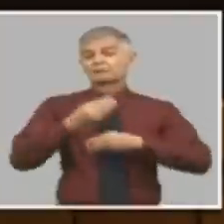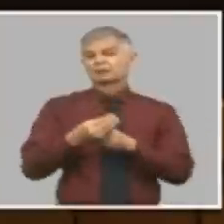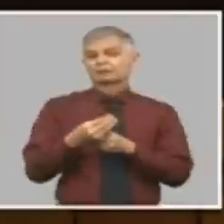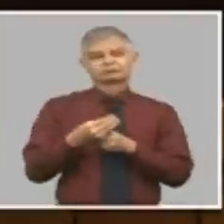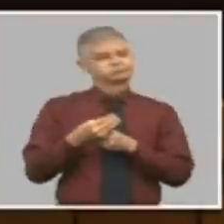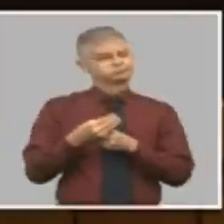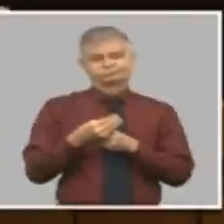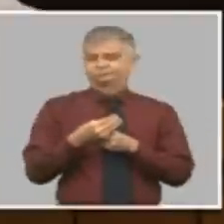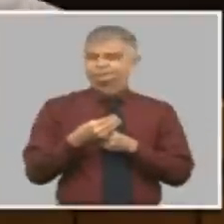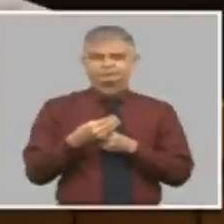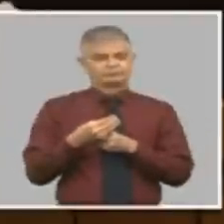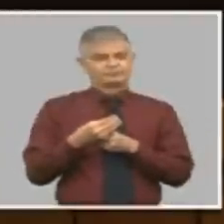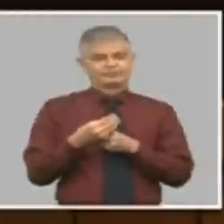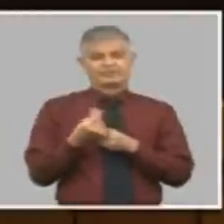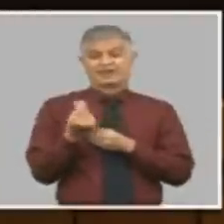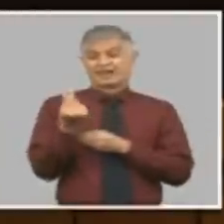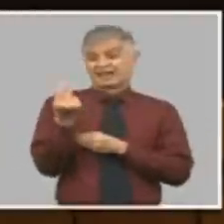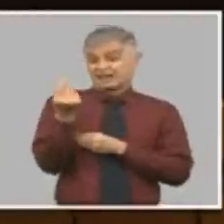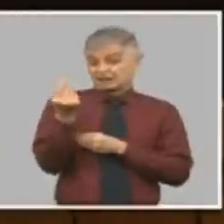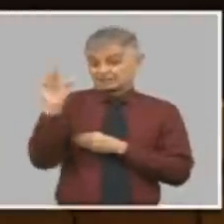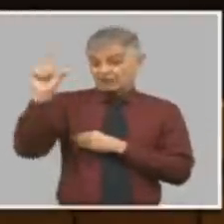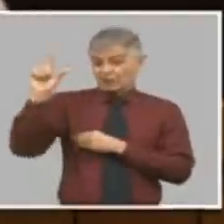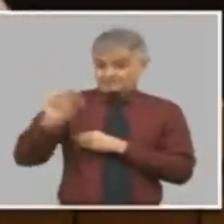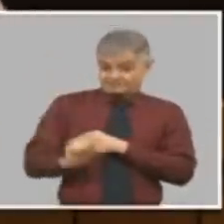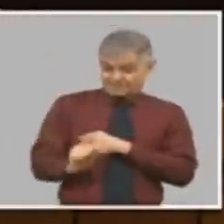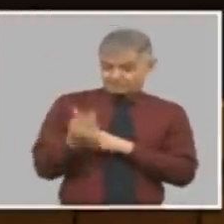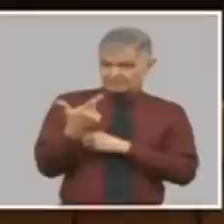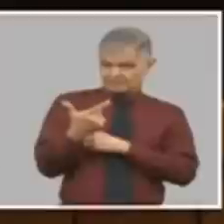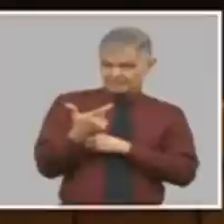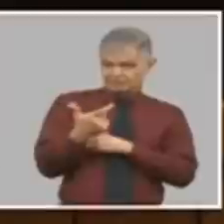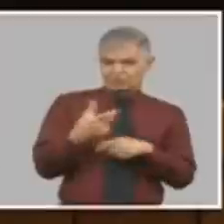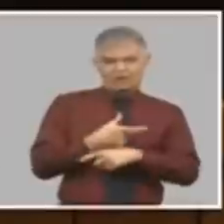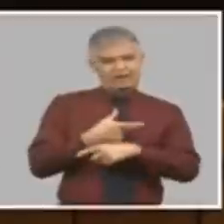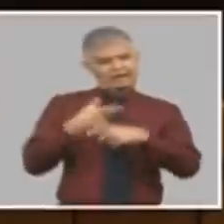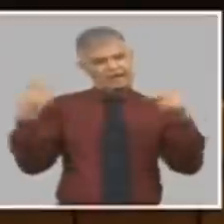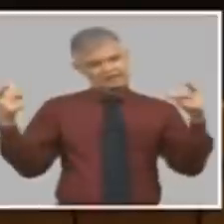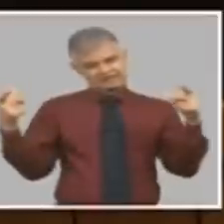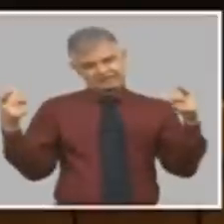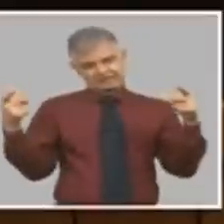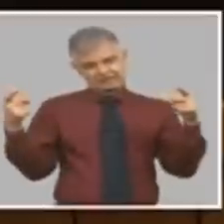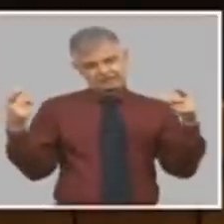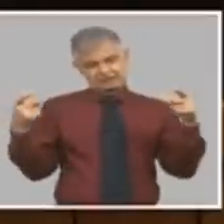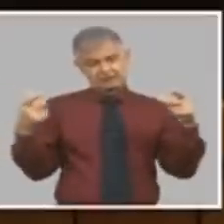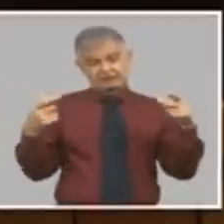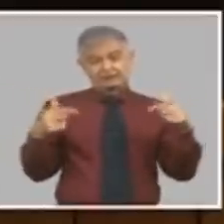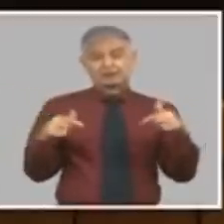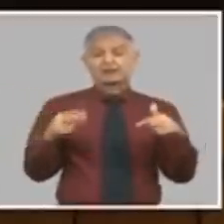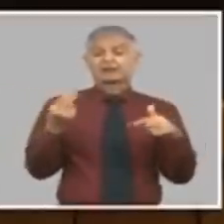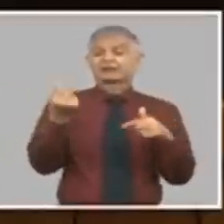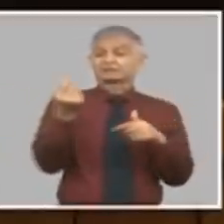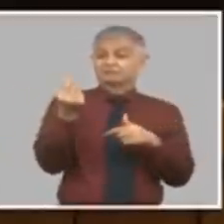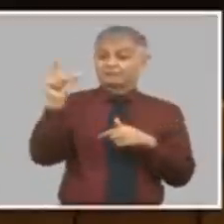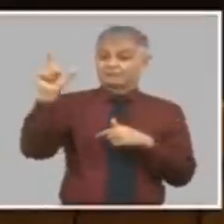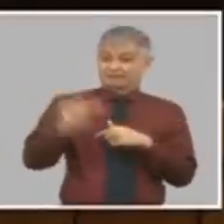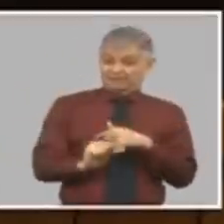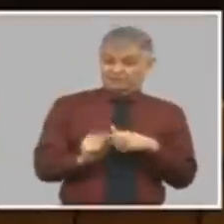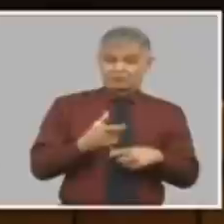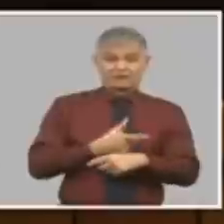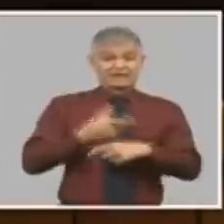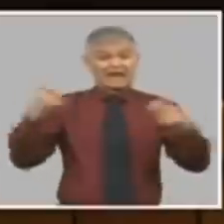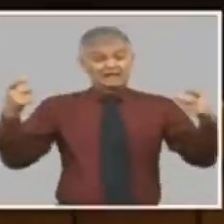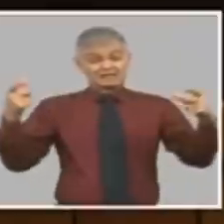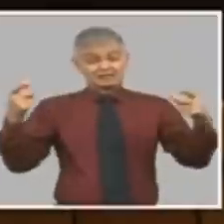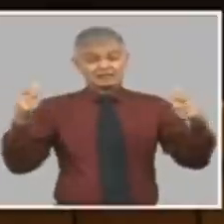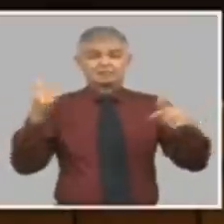siempre va a ser grande y entre más grandes sean las devaluaciones más grandes son los riesgos inflacionarios